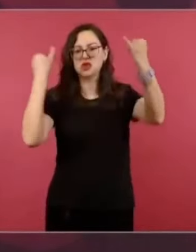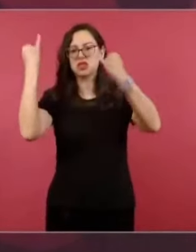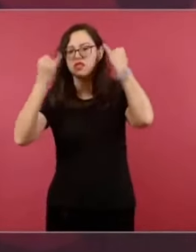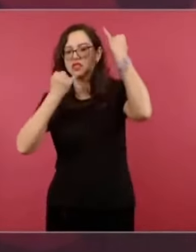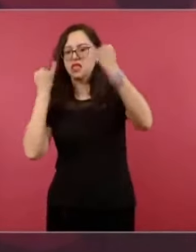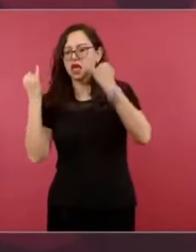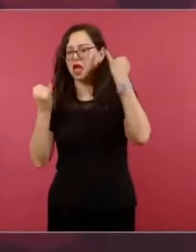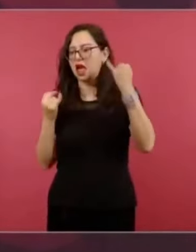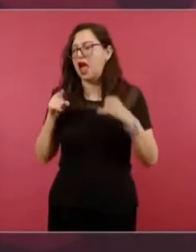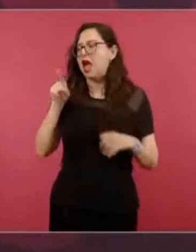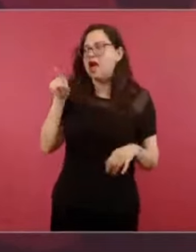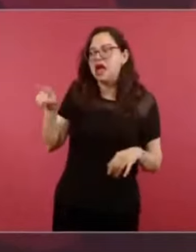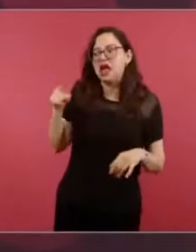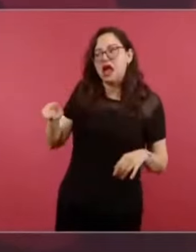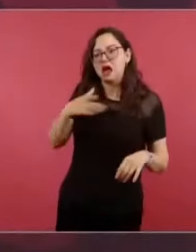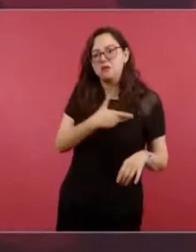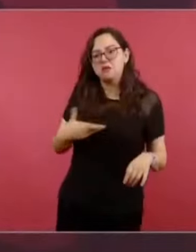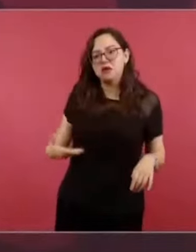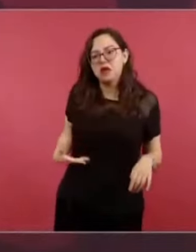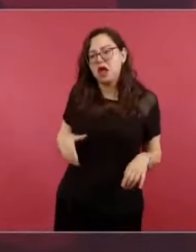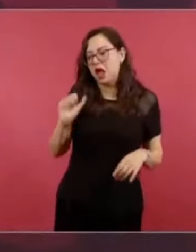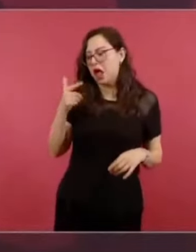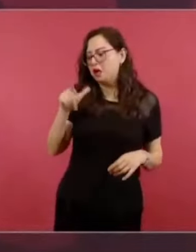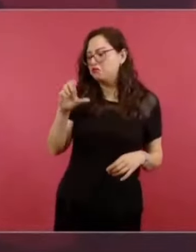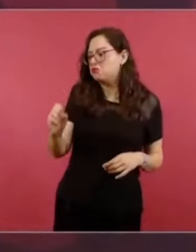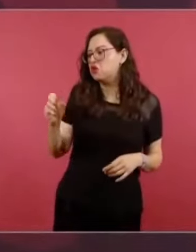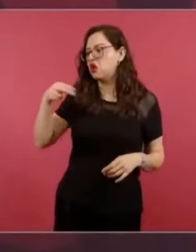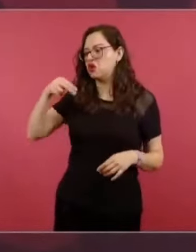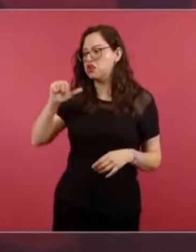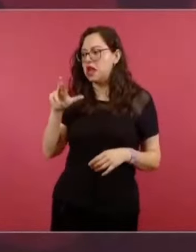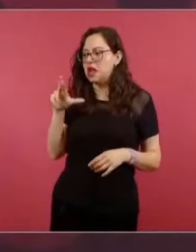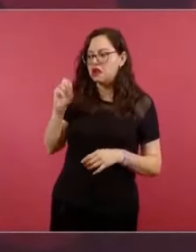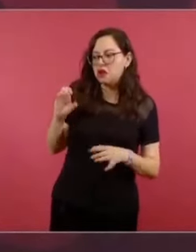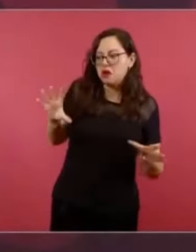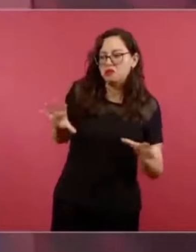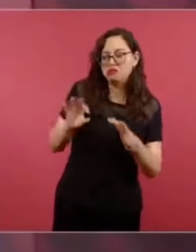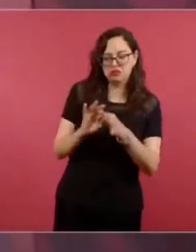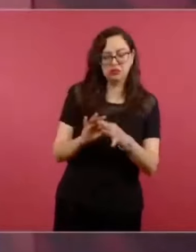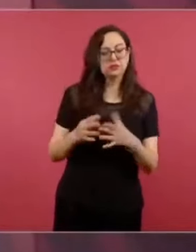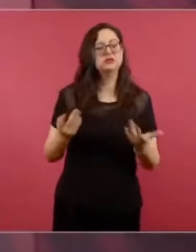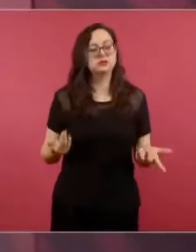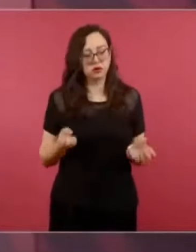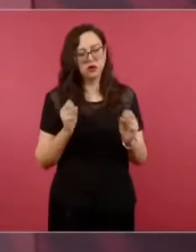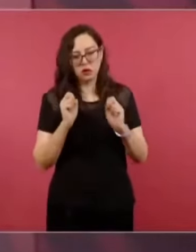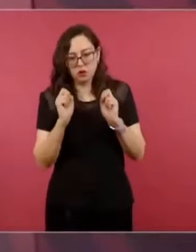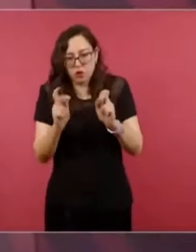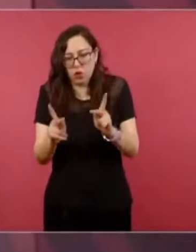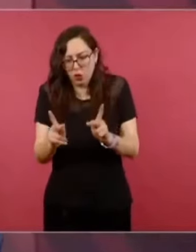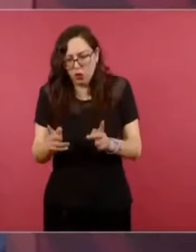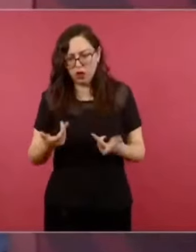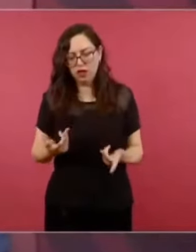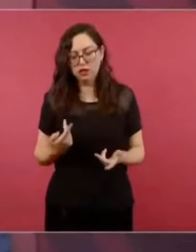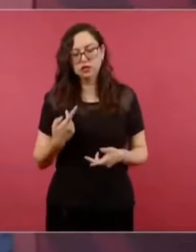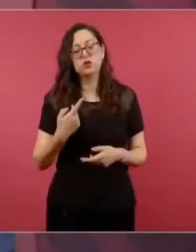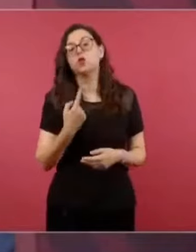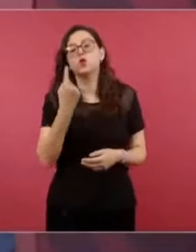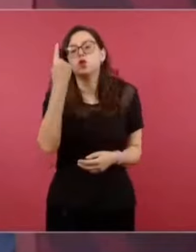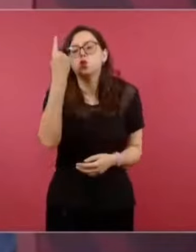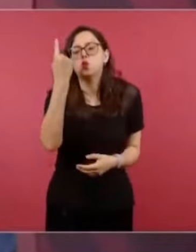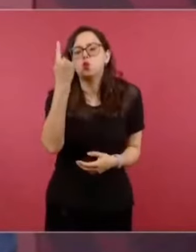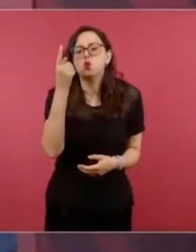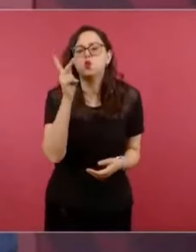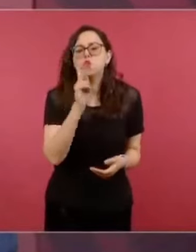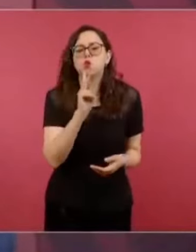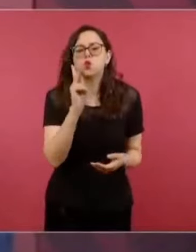no presentan una sola prueba, son unos